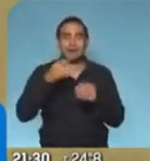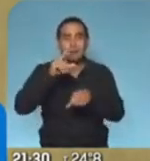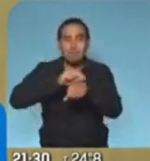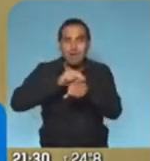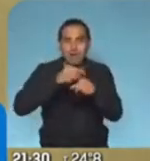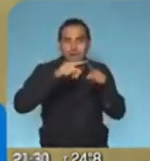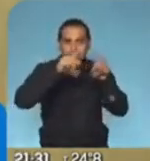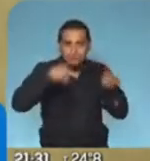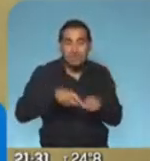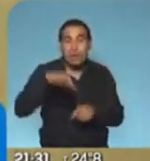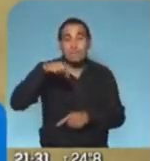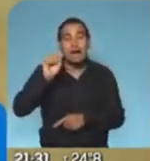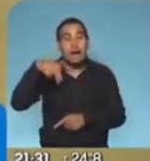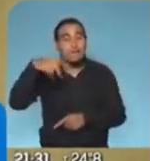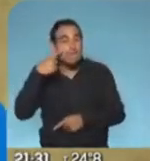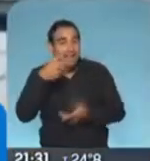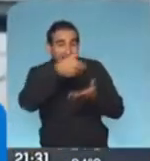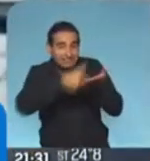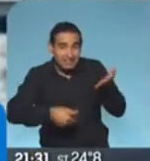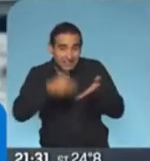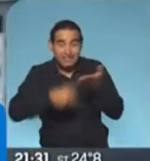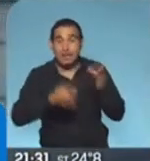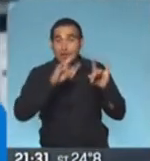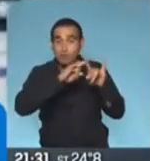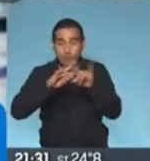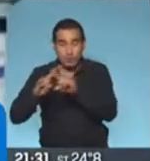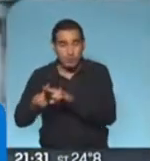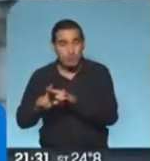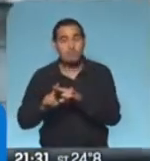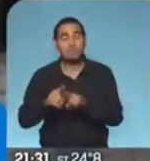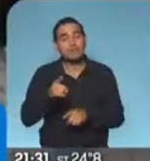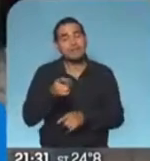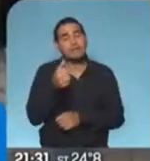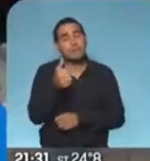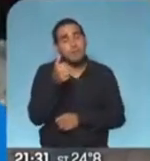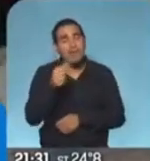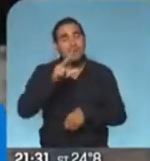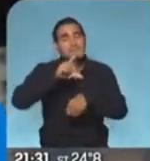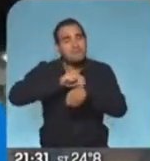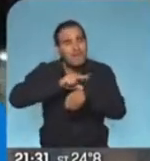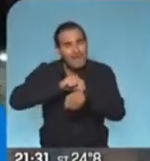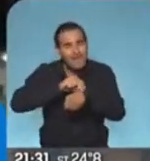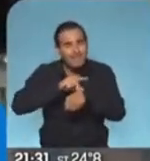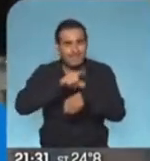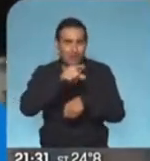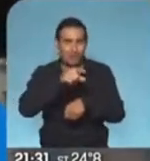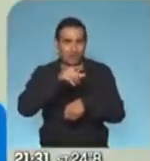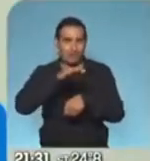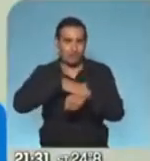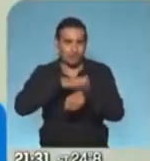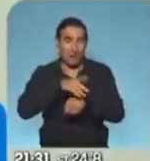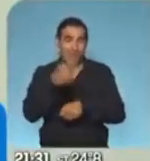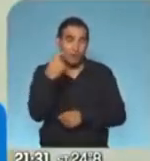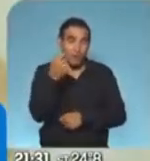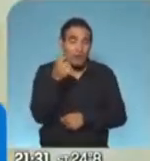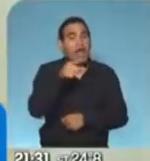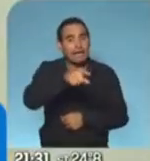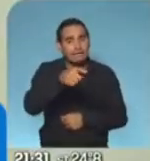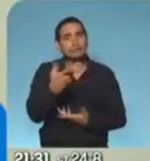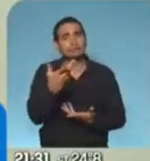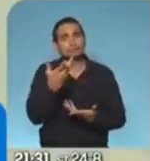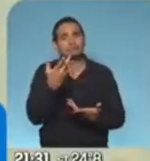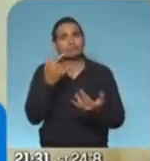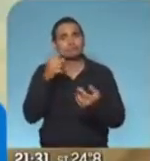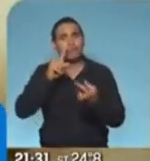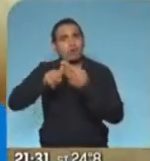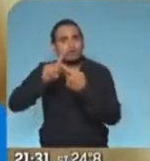FAMI, que sería bueno que los médicos de la receta de los jubilados se mantengan con estos